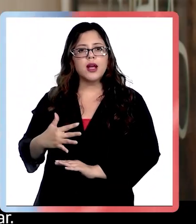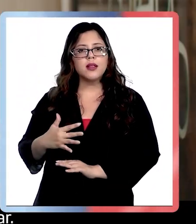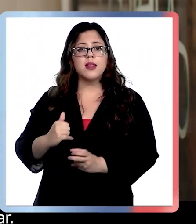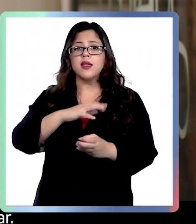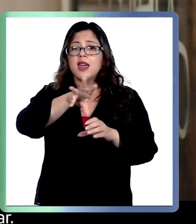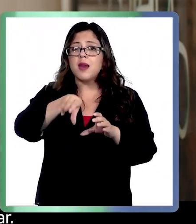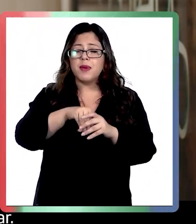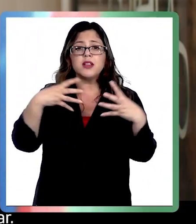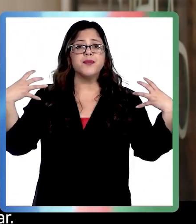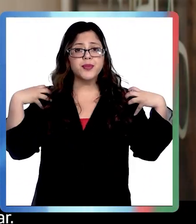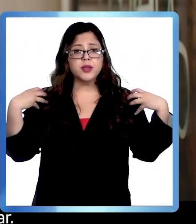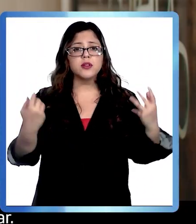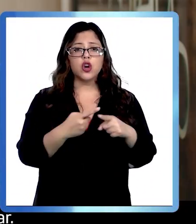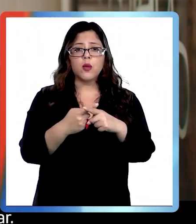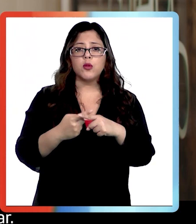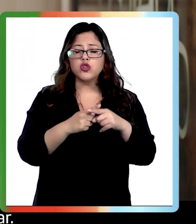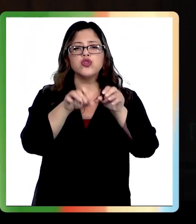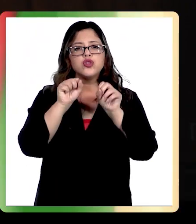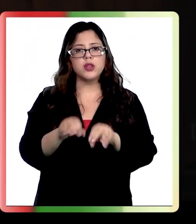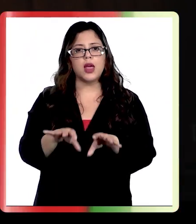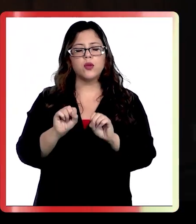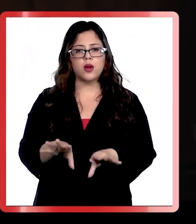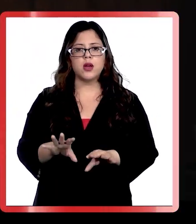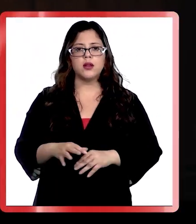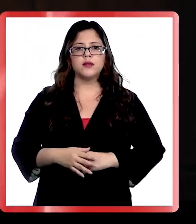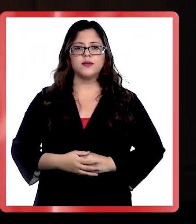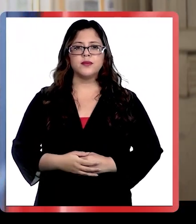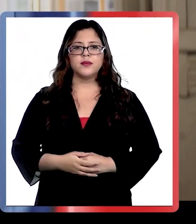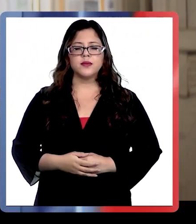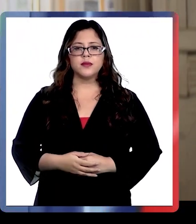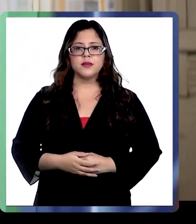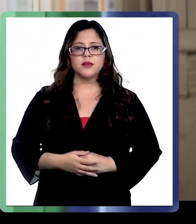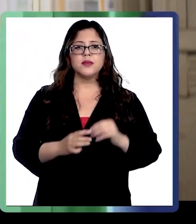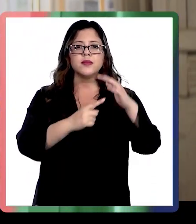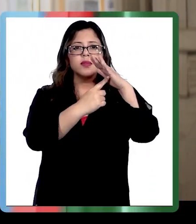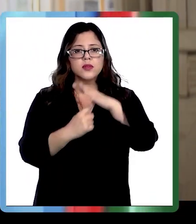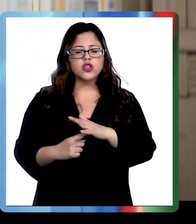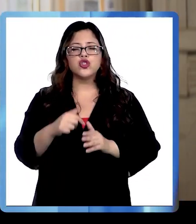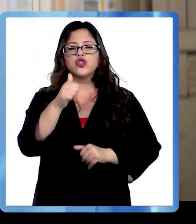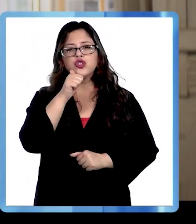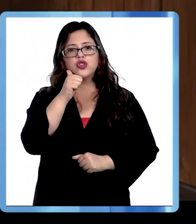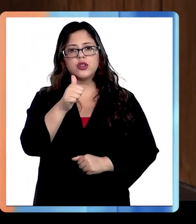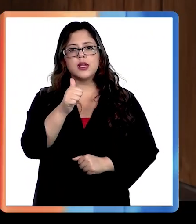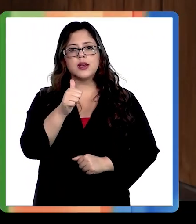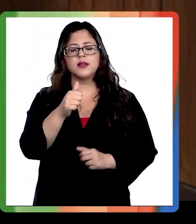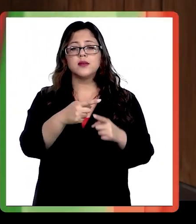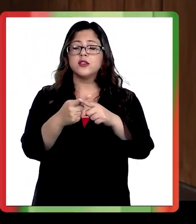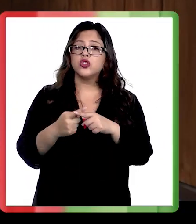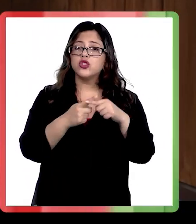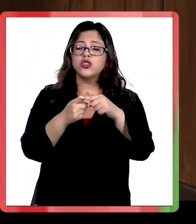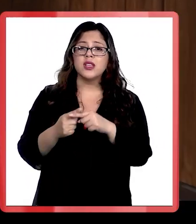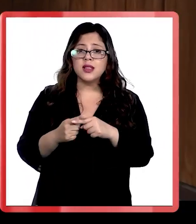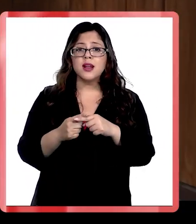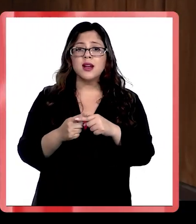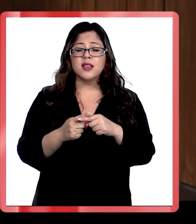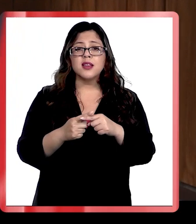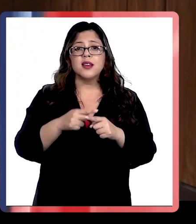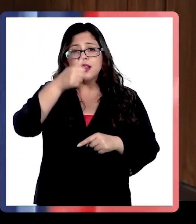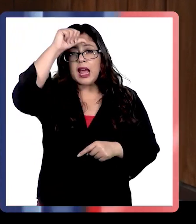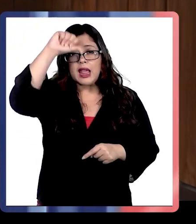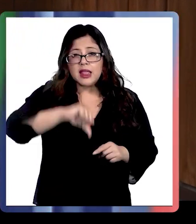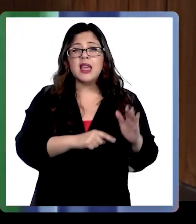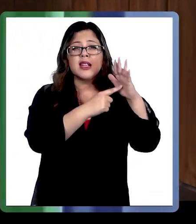Es parte de nuestra responsabilidad como sociedad de educar. La discriminación se vive a diario. La sociedad te castiga